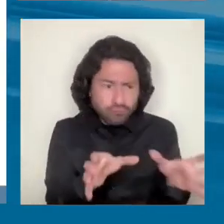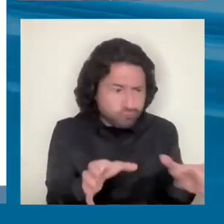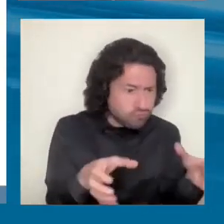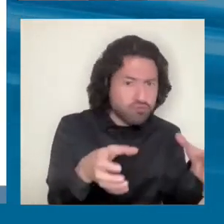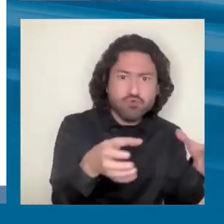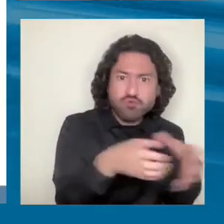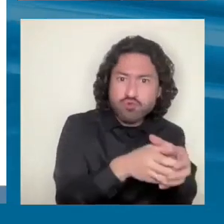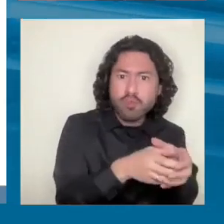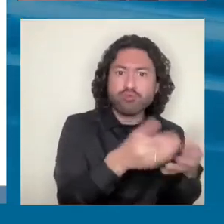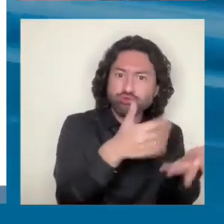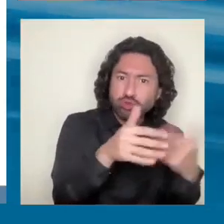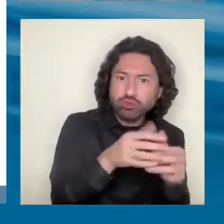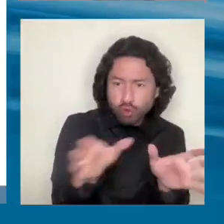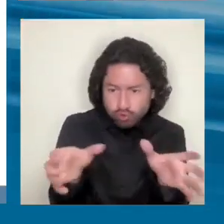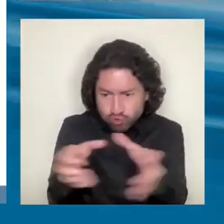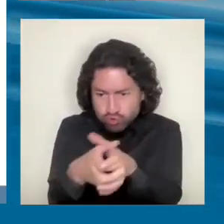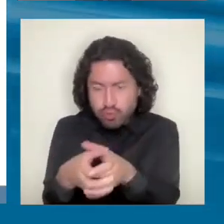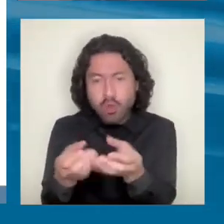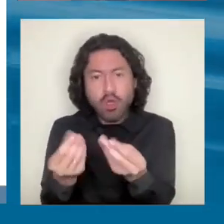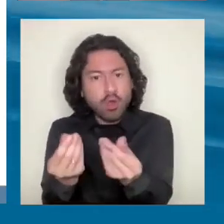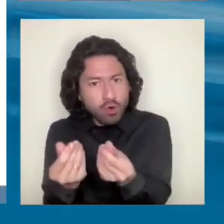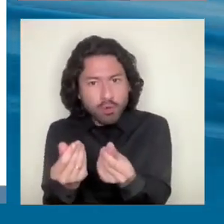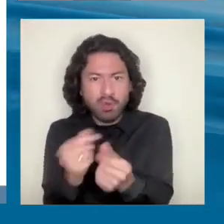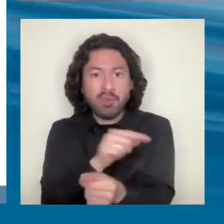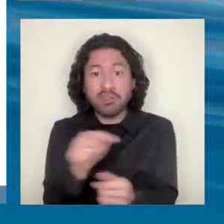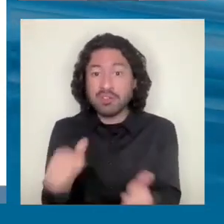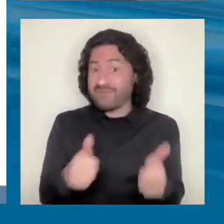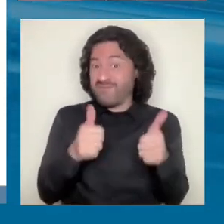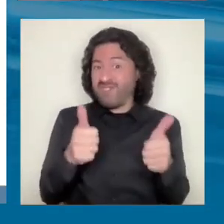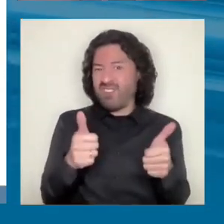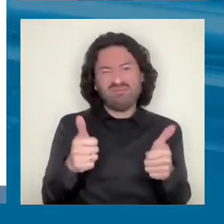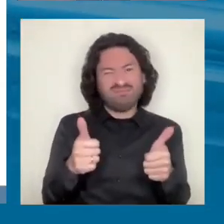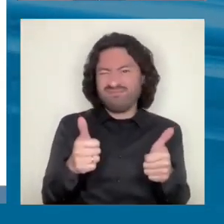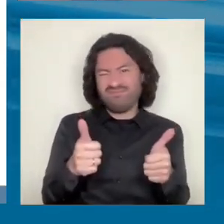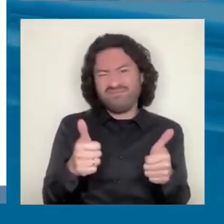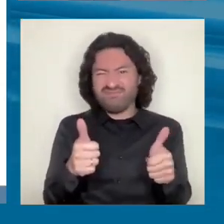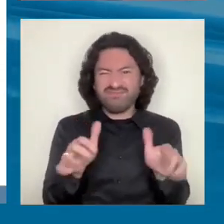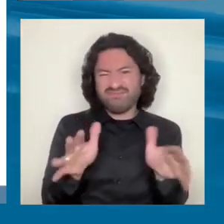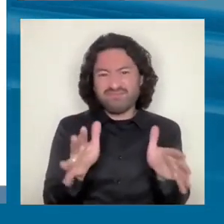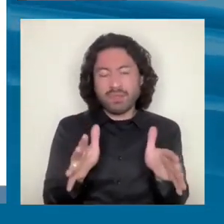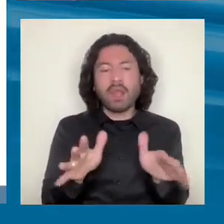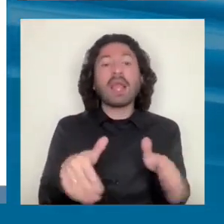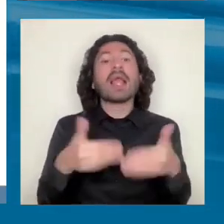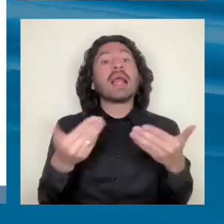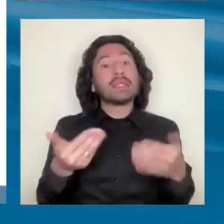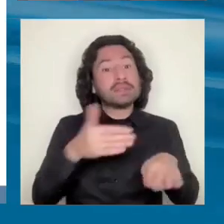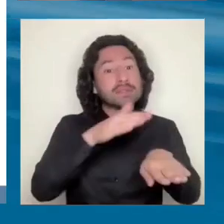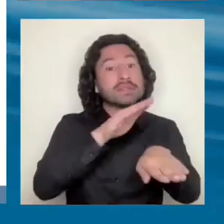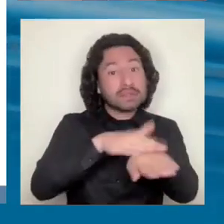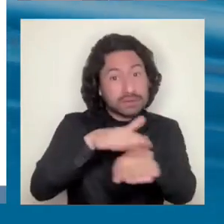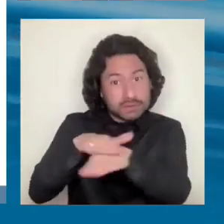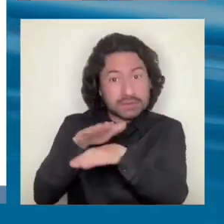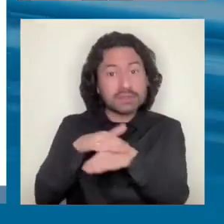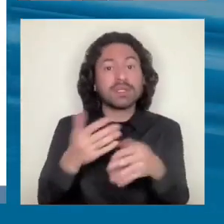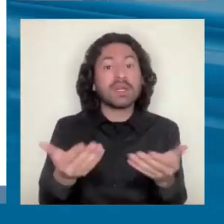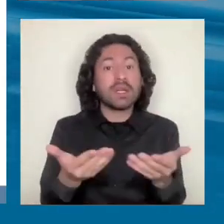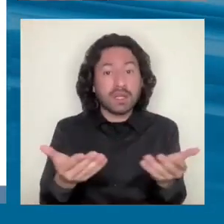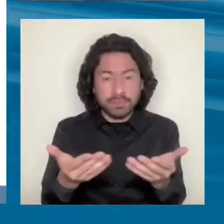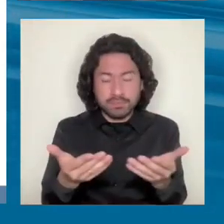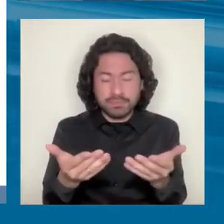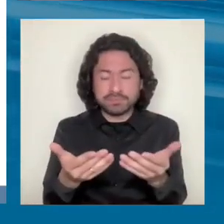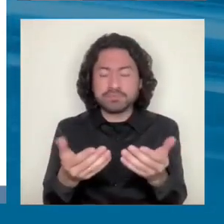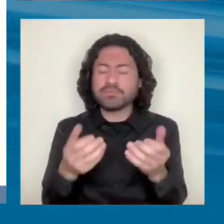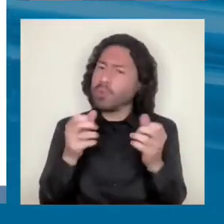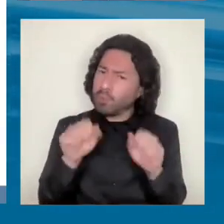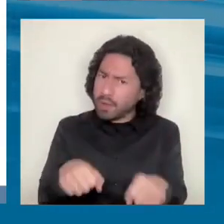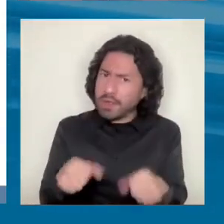económico, pero eso no está funcionando, digamos, tan bien. De manera que aquí el llamado y el mensaje es tener una visión